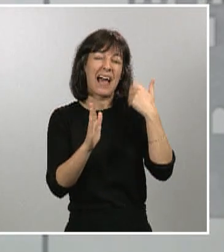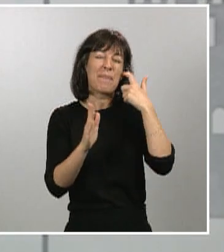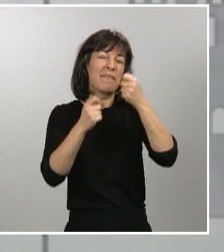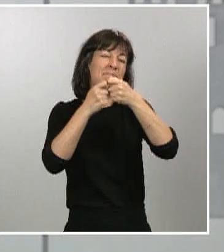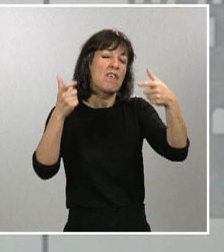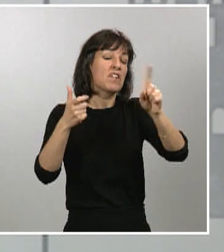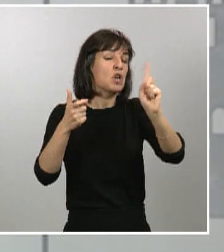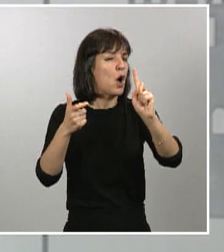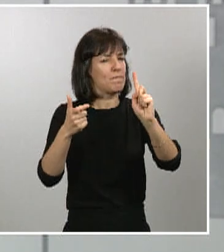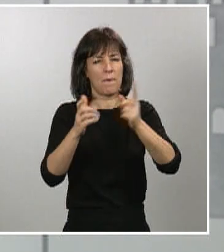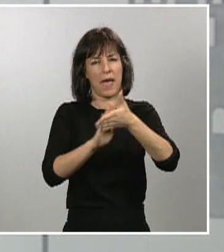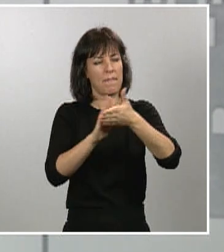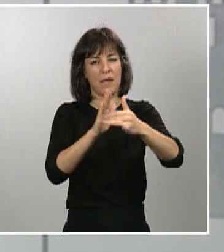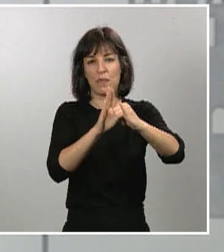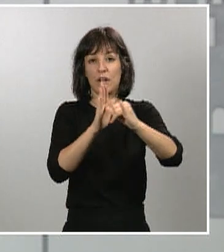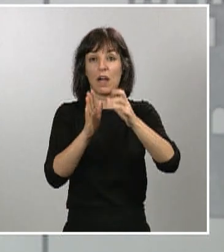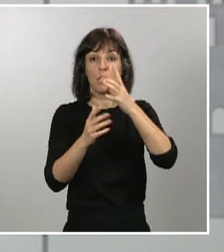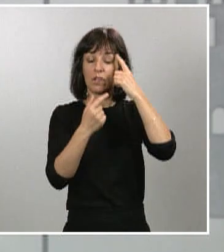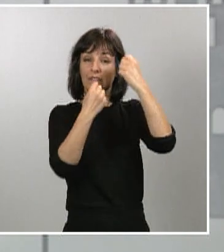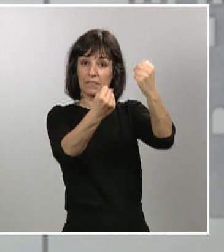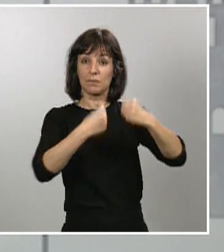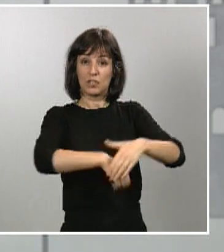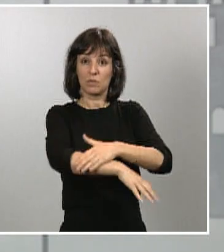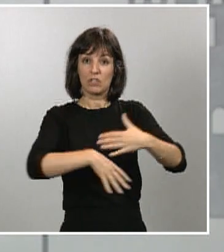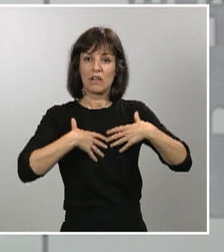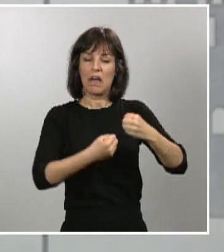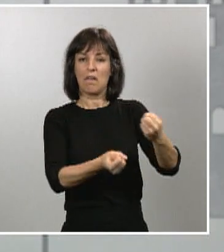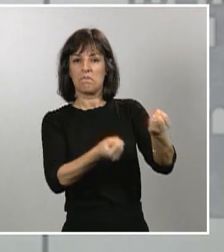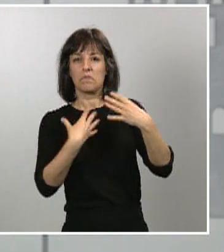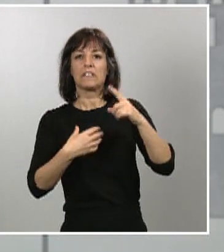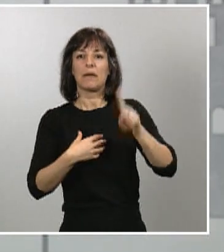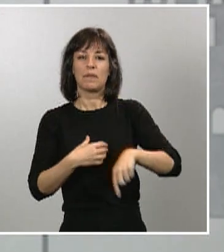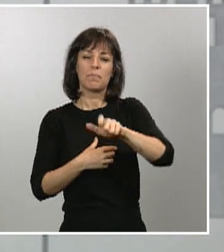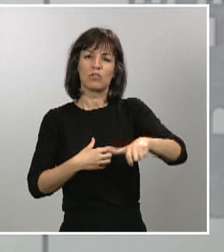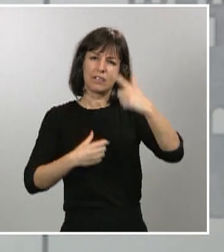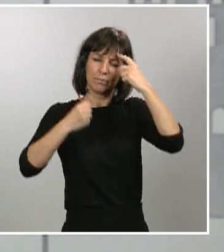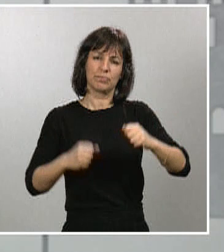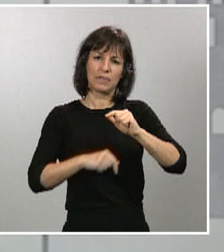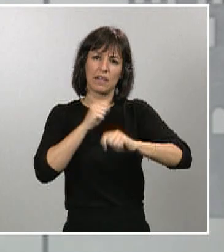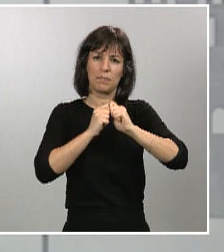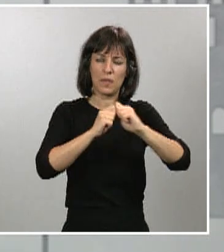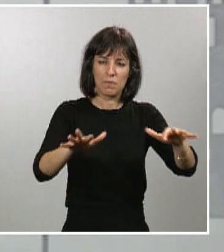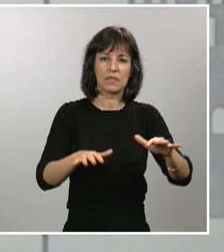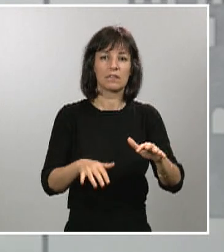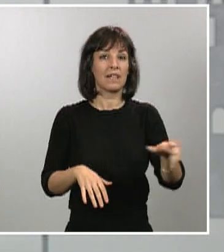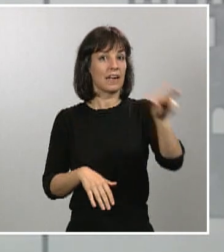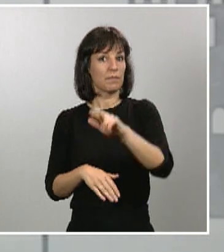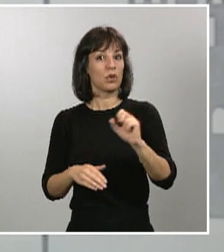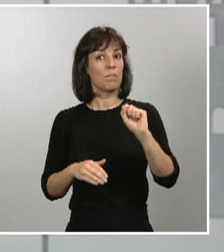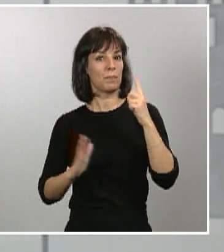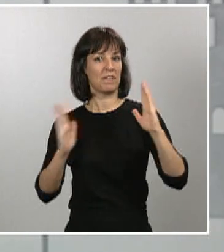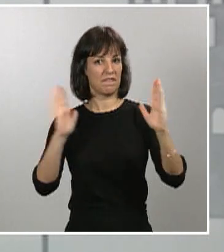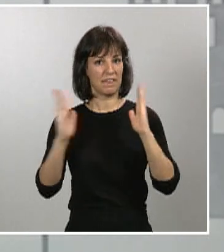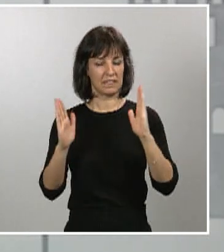comentan los expertos del Ministerio de Sanidad y los distintos epidemiólogos. Estamos, insisto, en esta primera fase de llegar al pico,